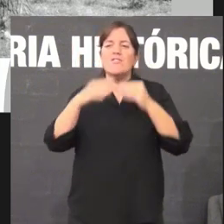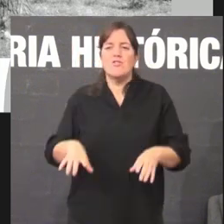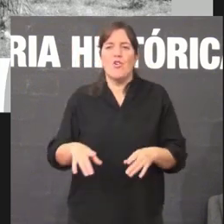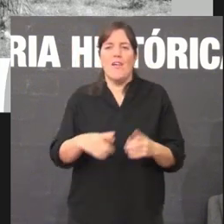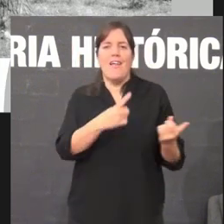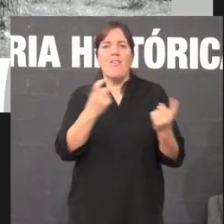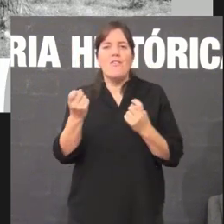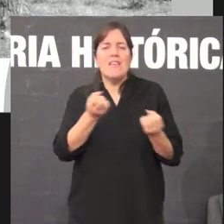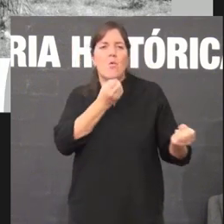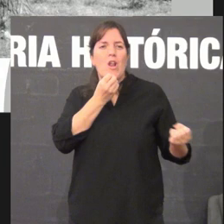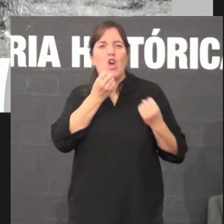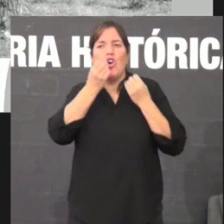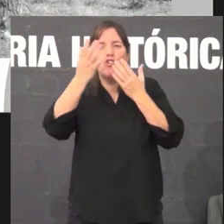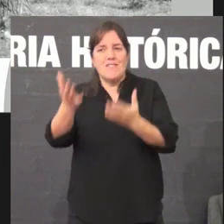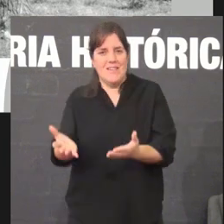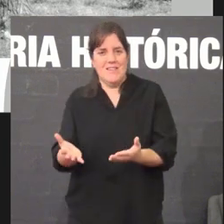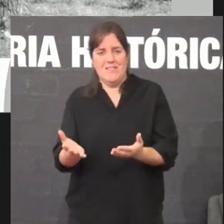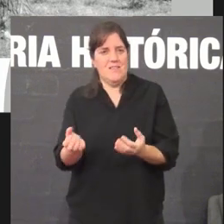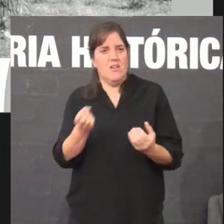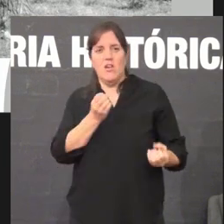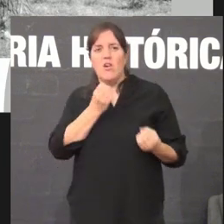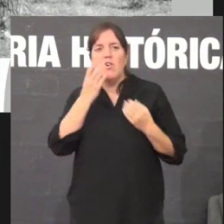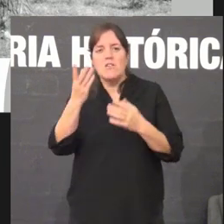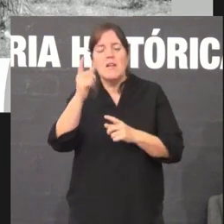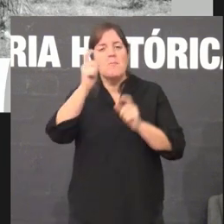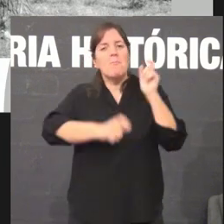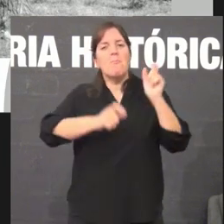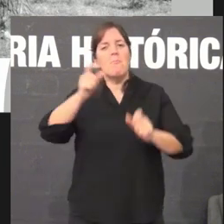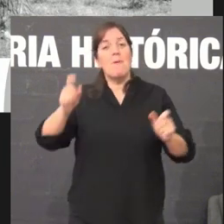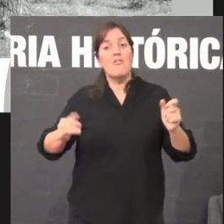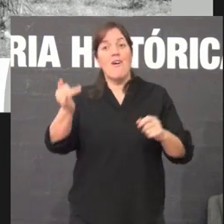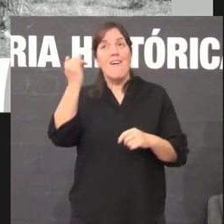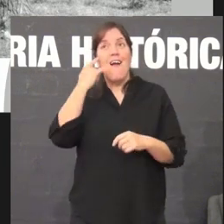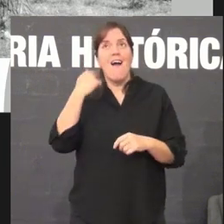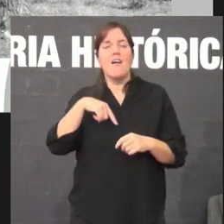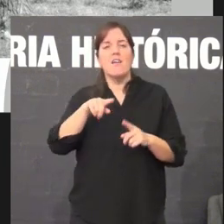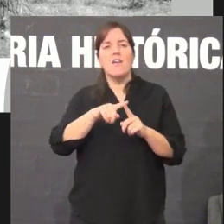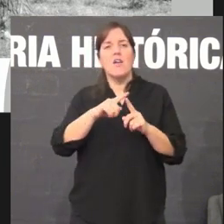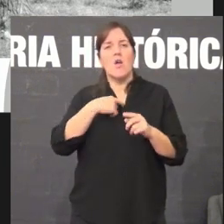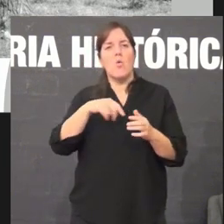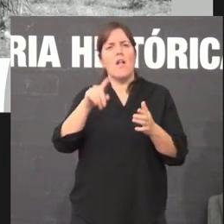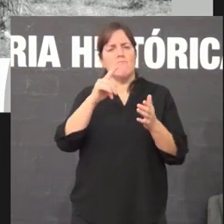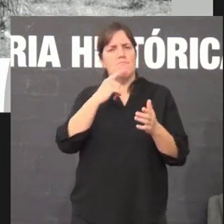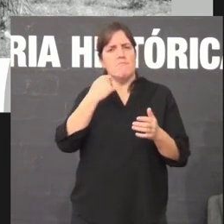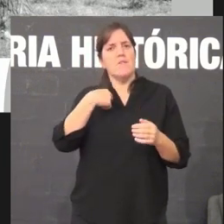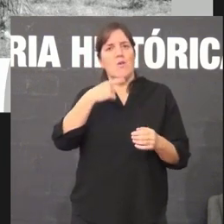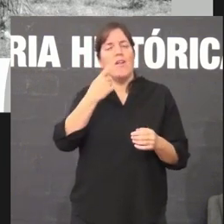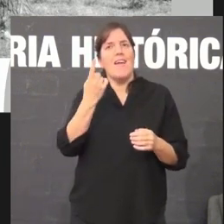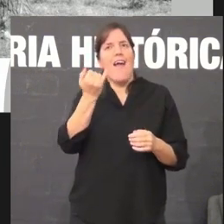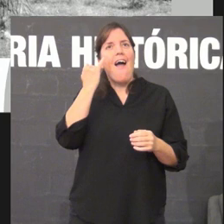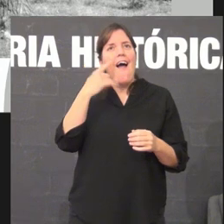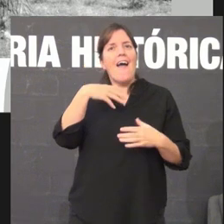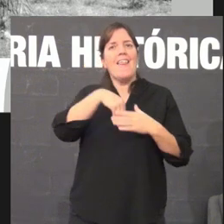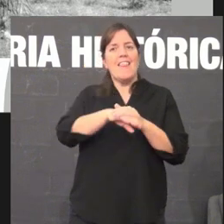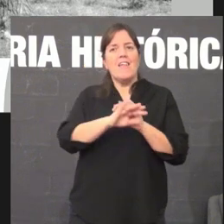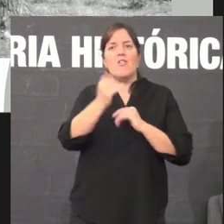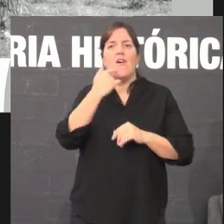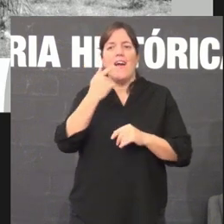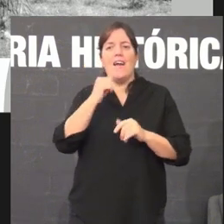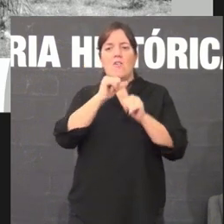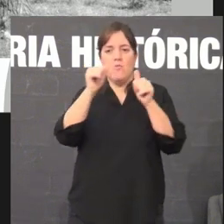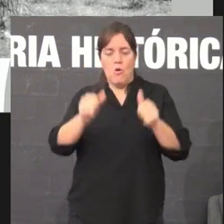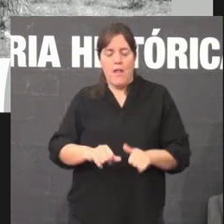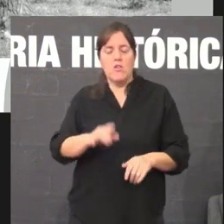persoas que temos referentes nacionais diferentes a España, as persoas que amamos,